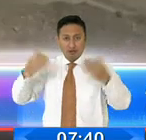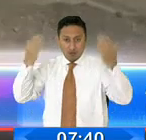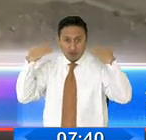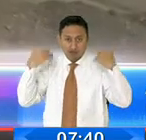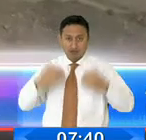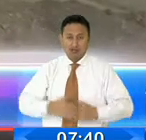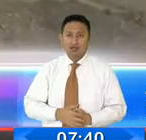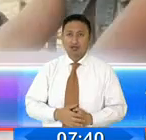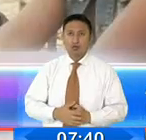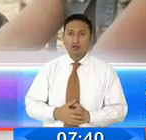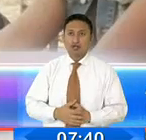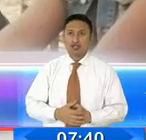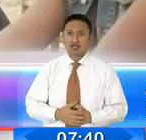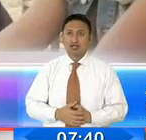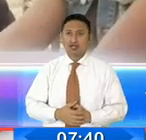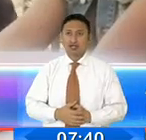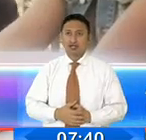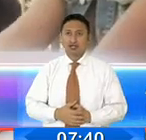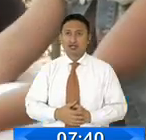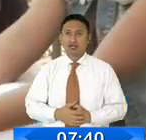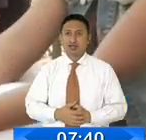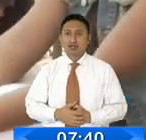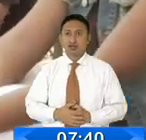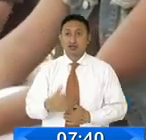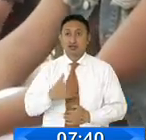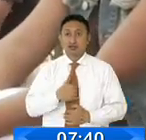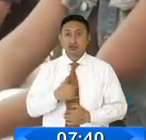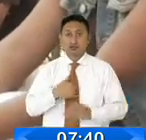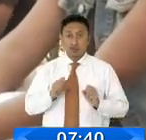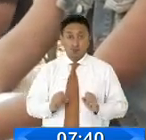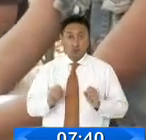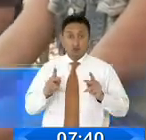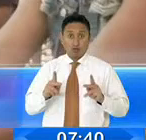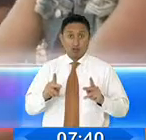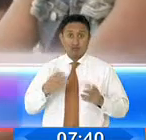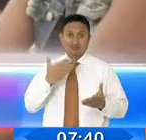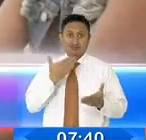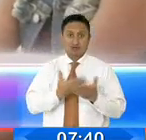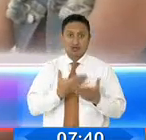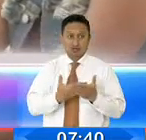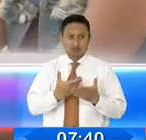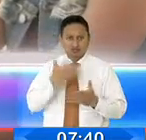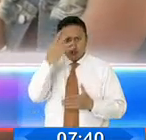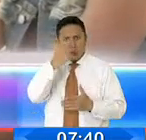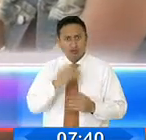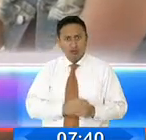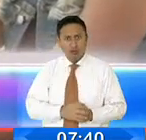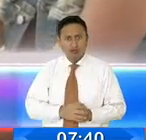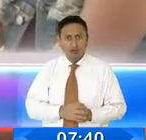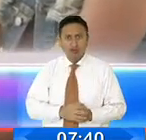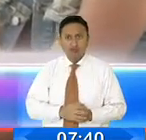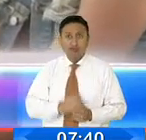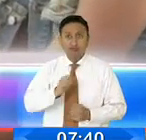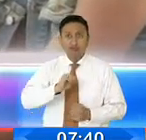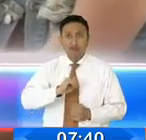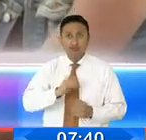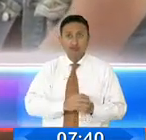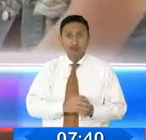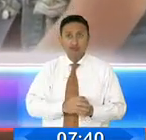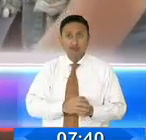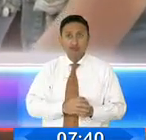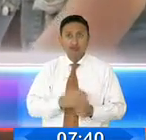Guayaquil. Gracias a Dios está dando esta oportunidad y es algo bonito y además que para dejarles también